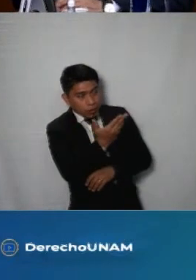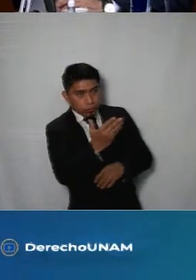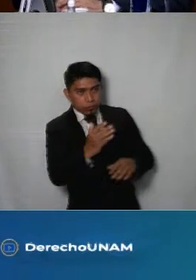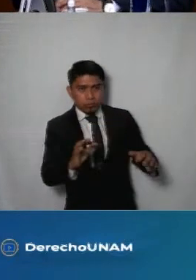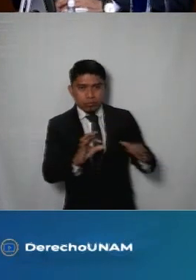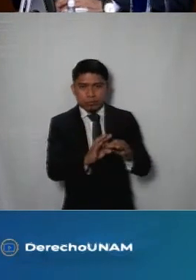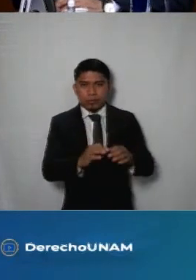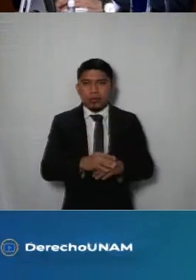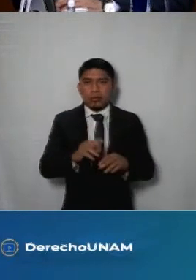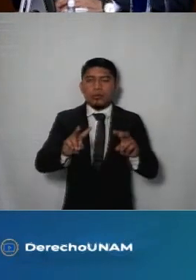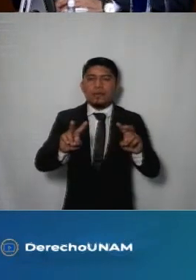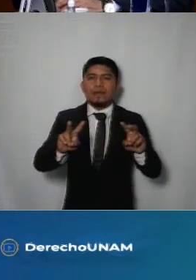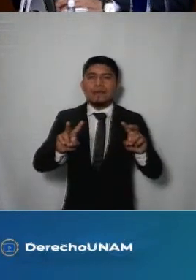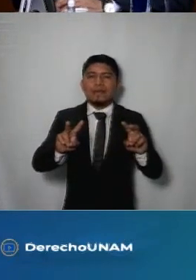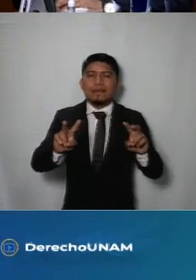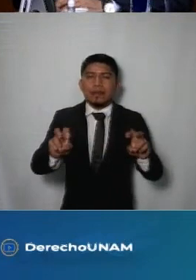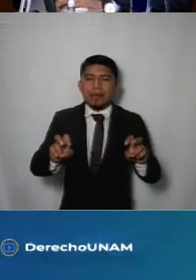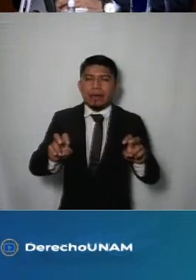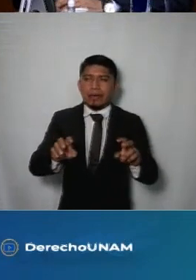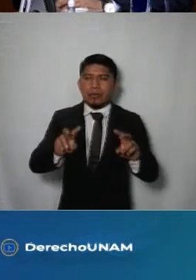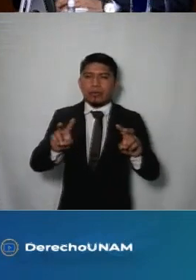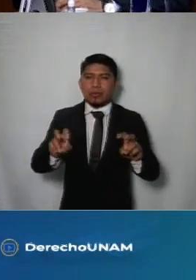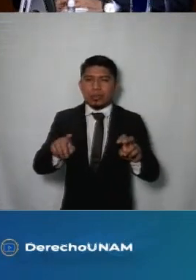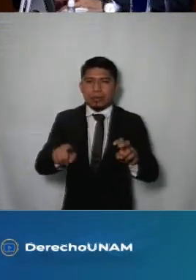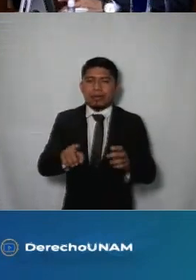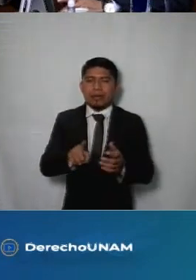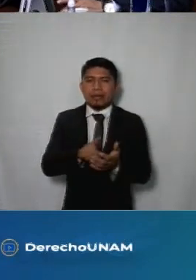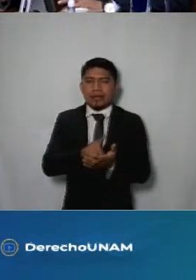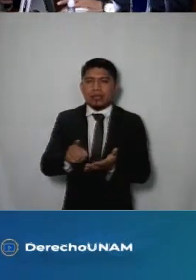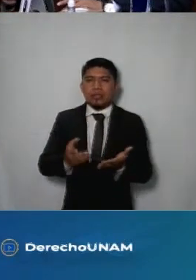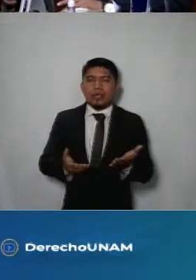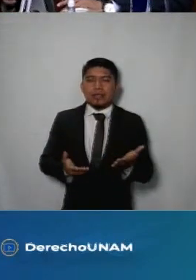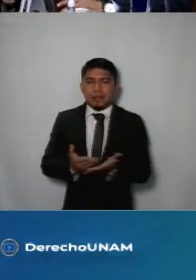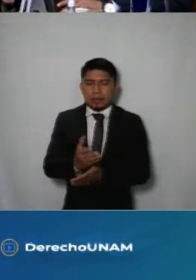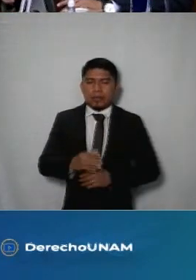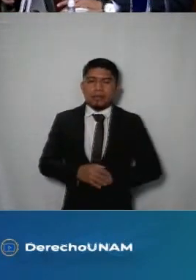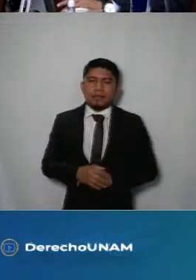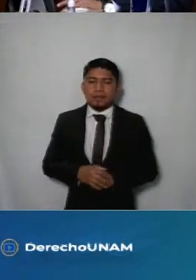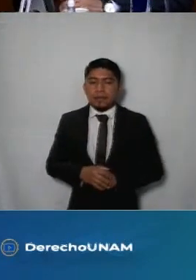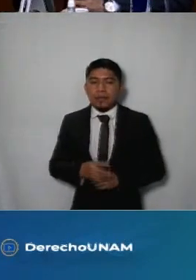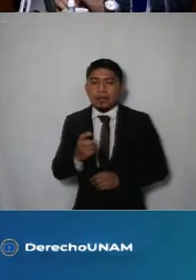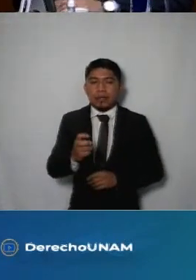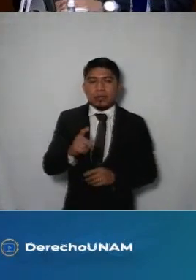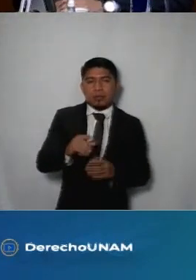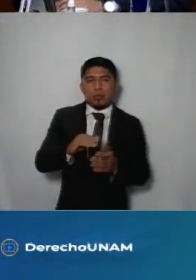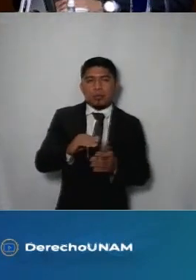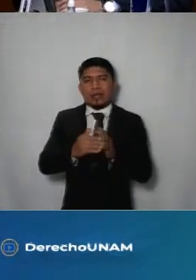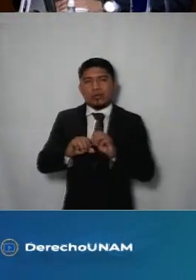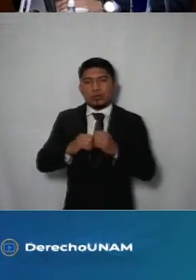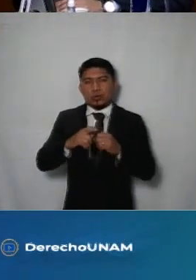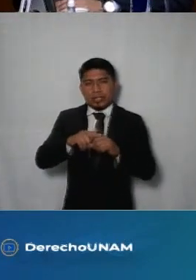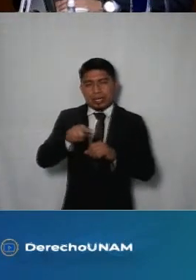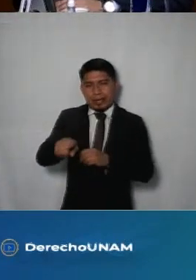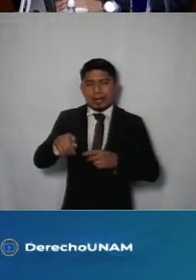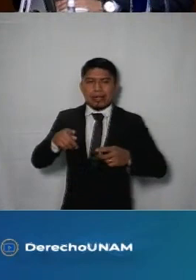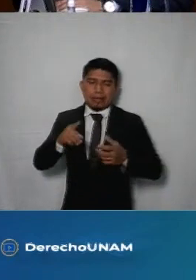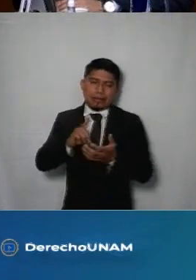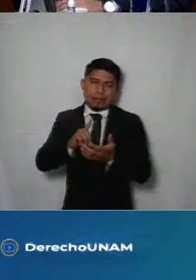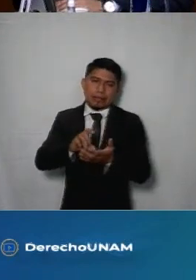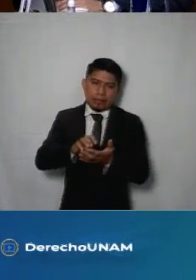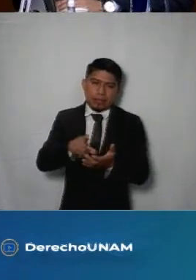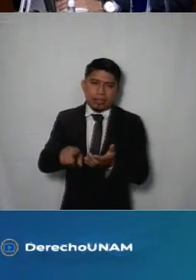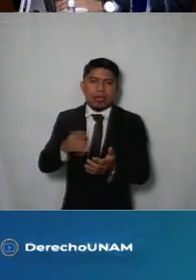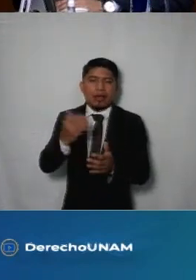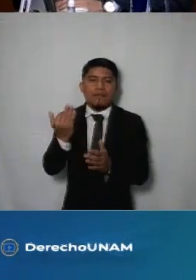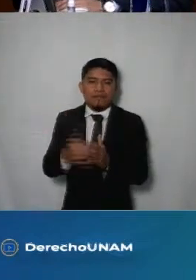relacionada con un tema prioritario el derecho justamente a la accesibilidad en ese sentido el modelo social de la discapacidad